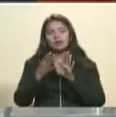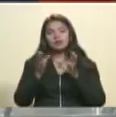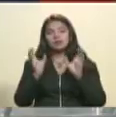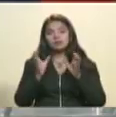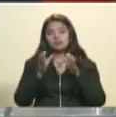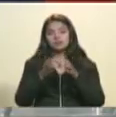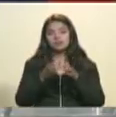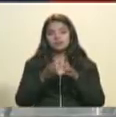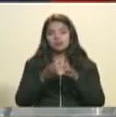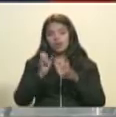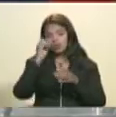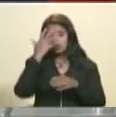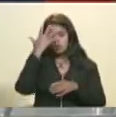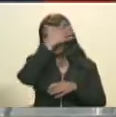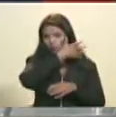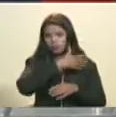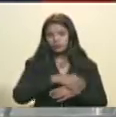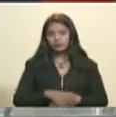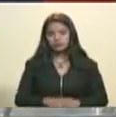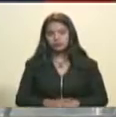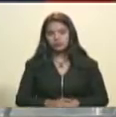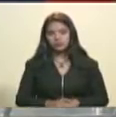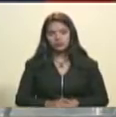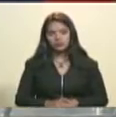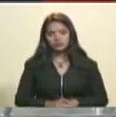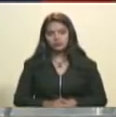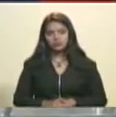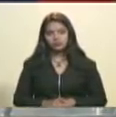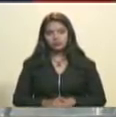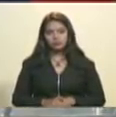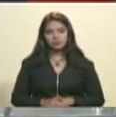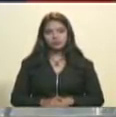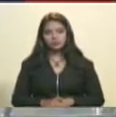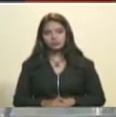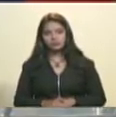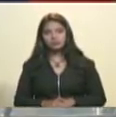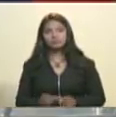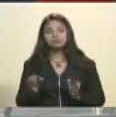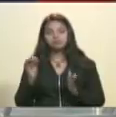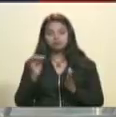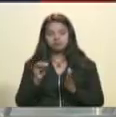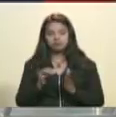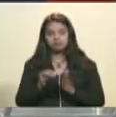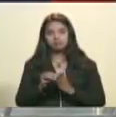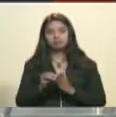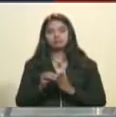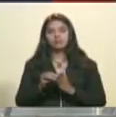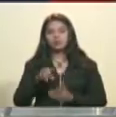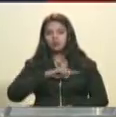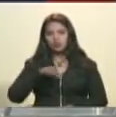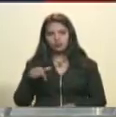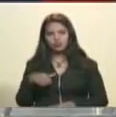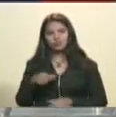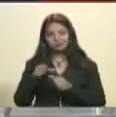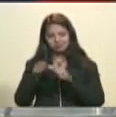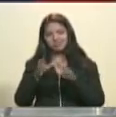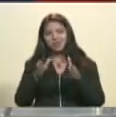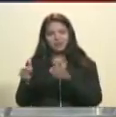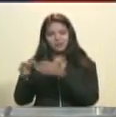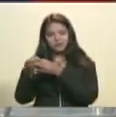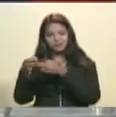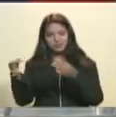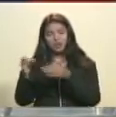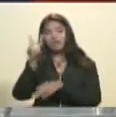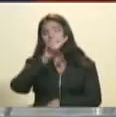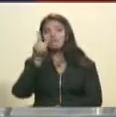Trump. Estas acciones no hacen más que ratificar que estamos en el camino correcto. Que